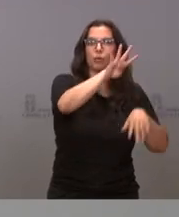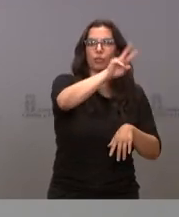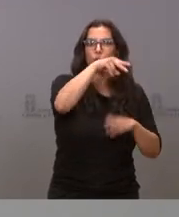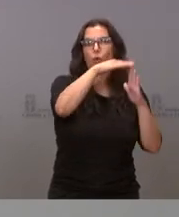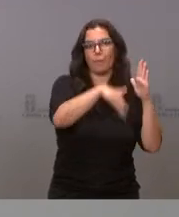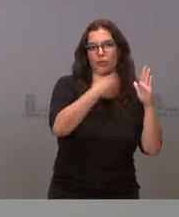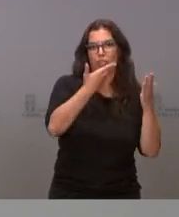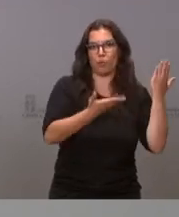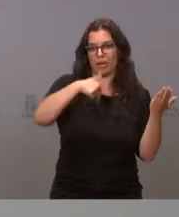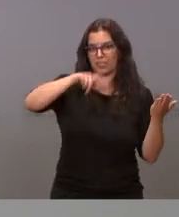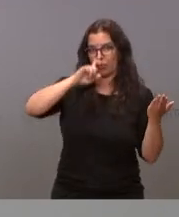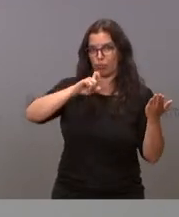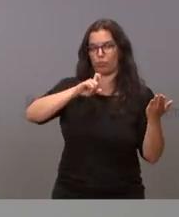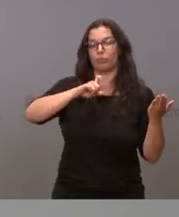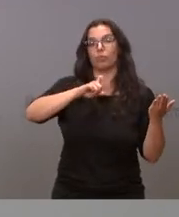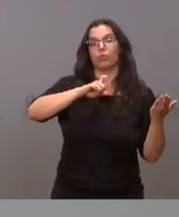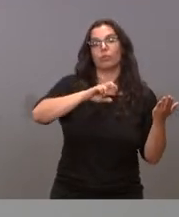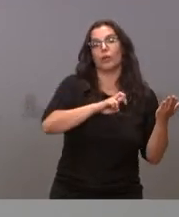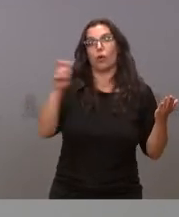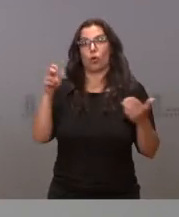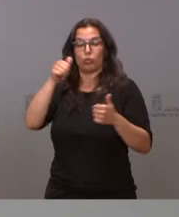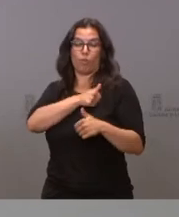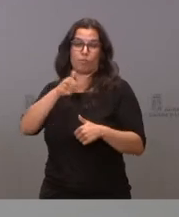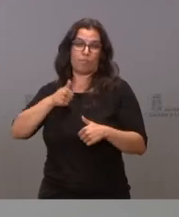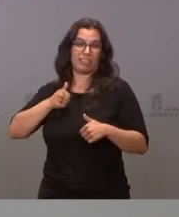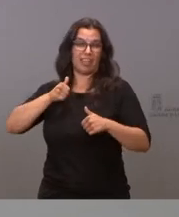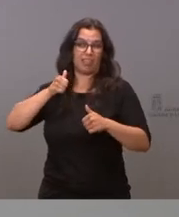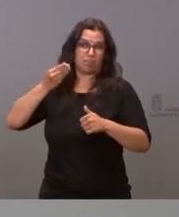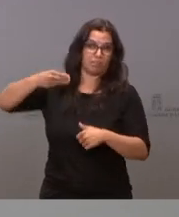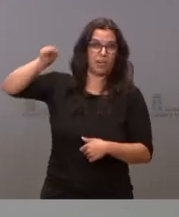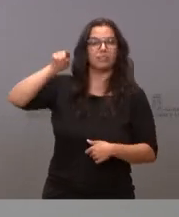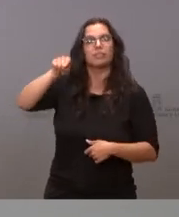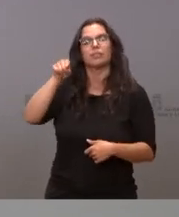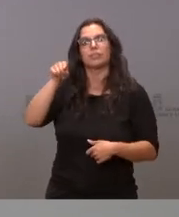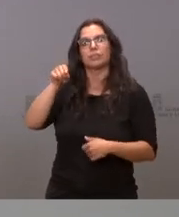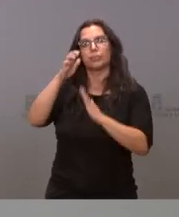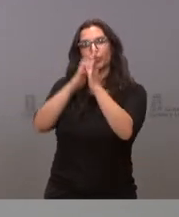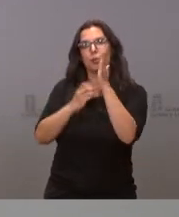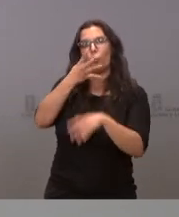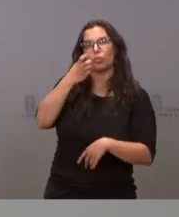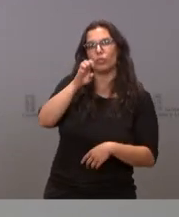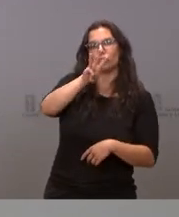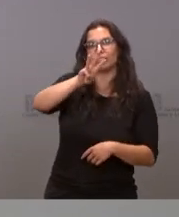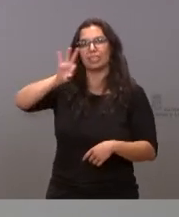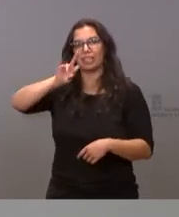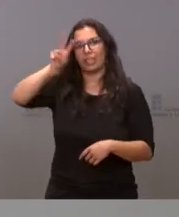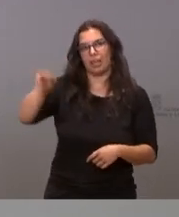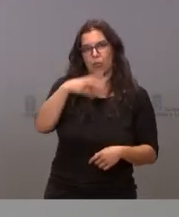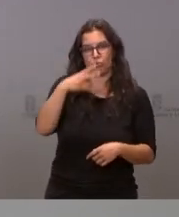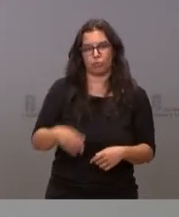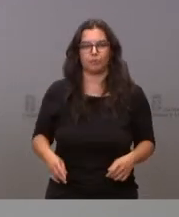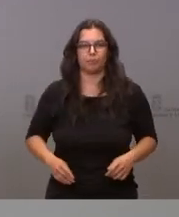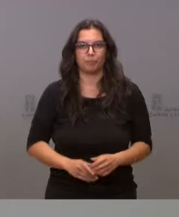curso. En el caso de los másteres no habilitantes, el descenso medio será de 430 euros por estudiante.